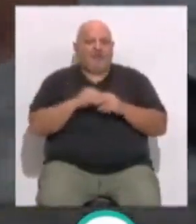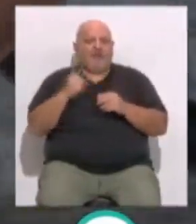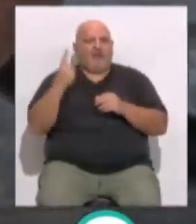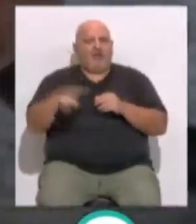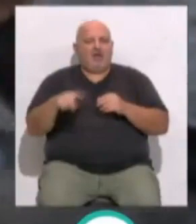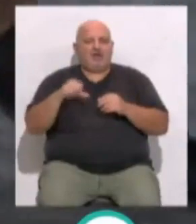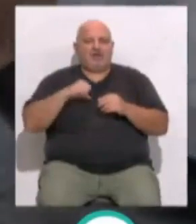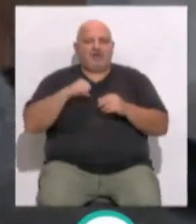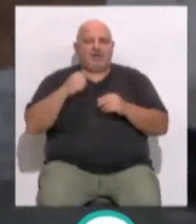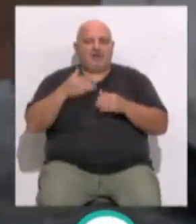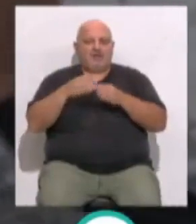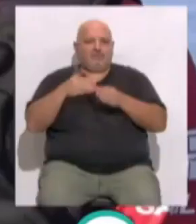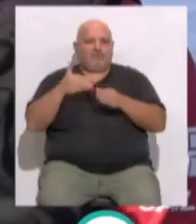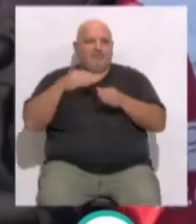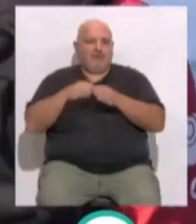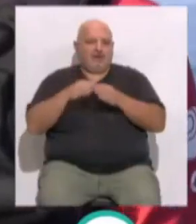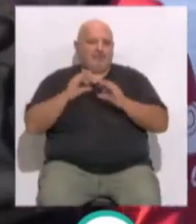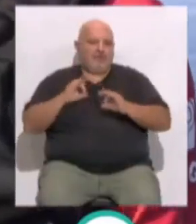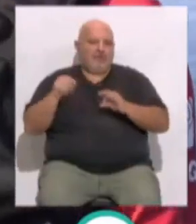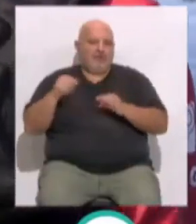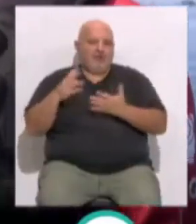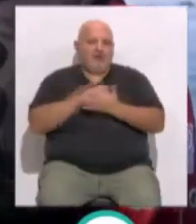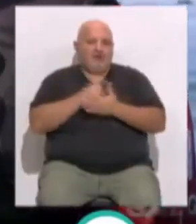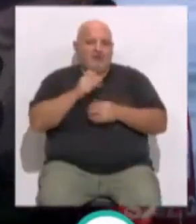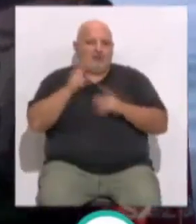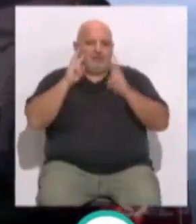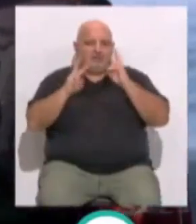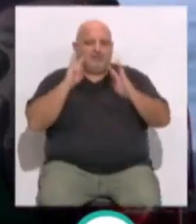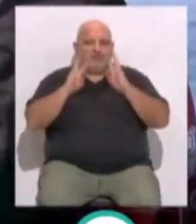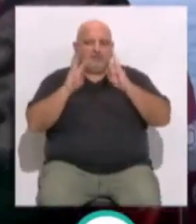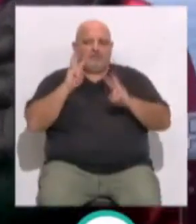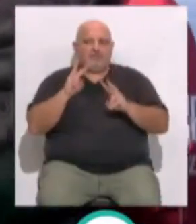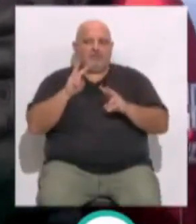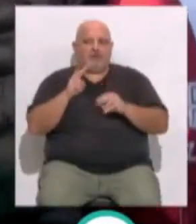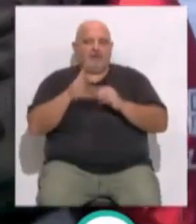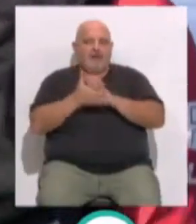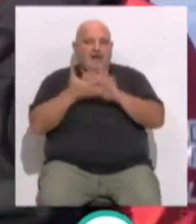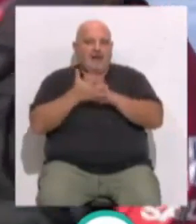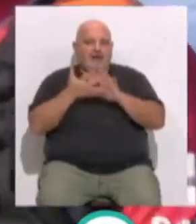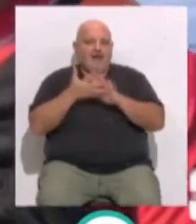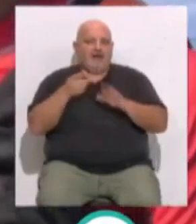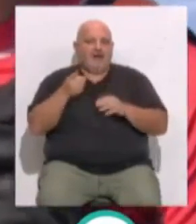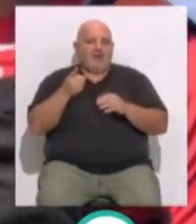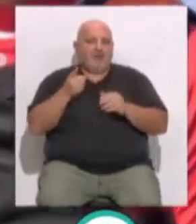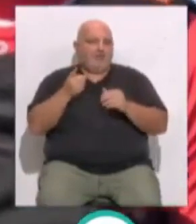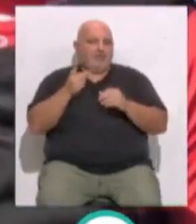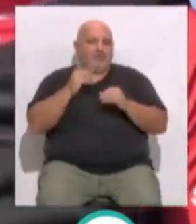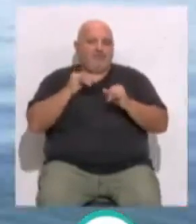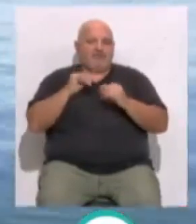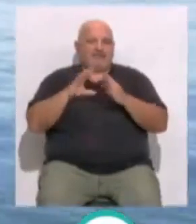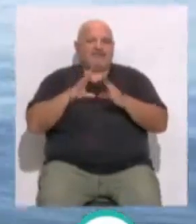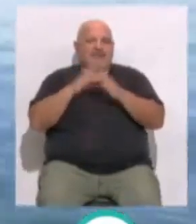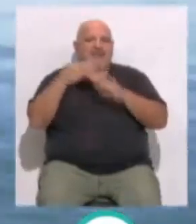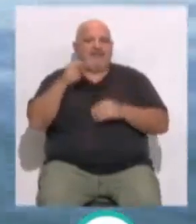detrás de nosotros el Race Village, de donde todos los fans, todo el público... ...va a poder ver las carreras. Es un paseo, el Paseo Santa